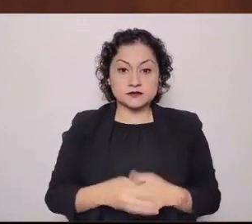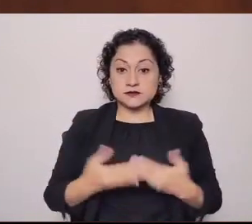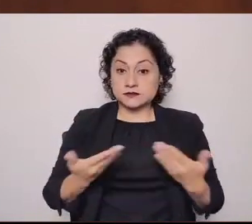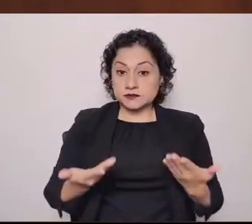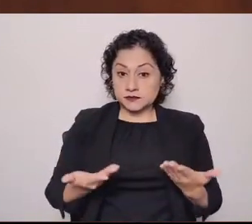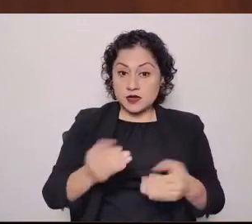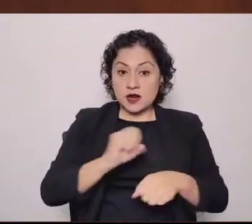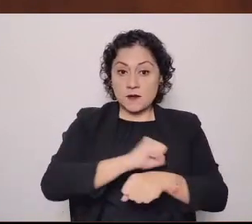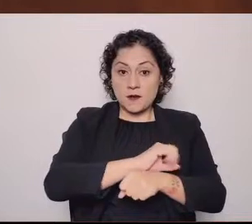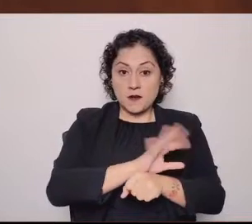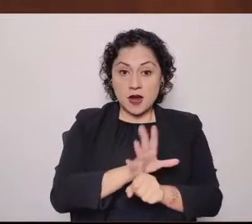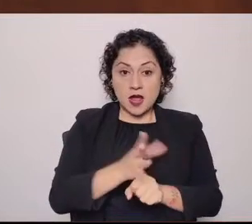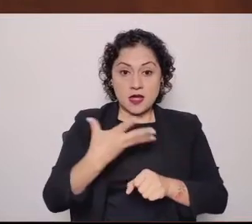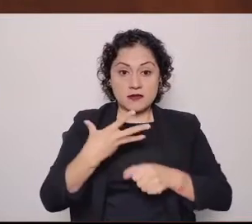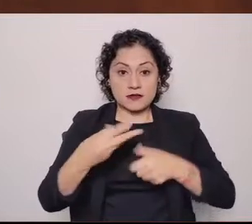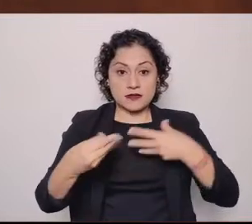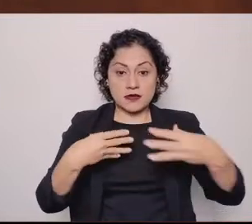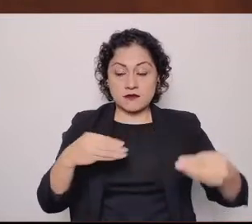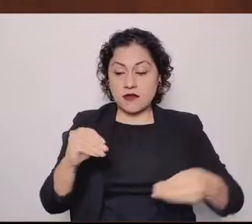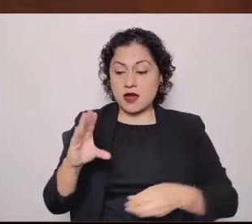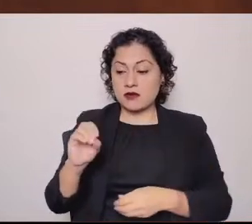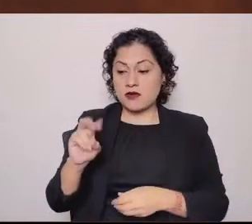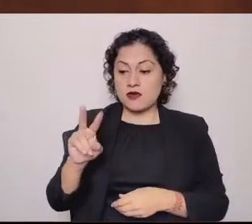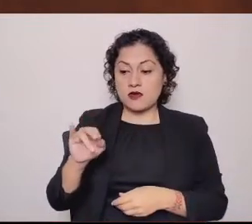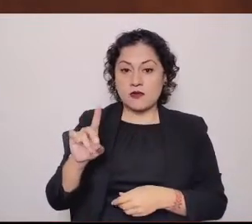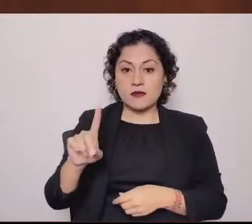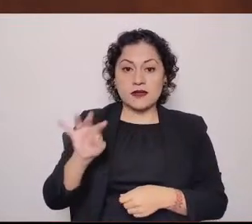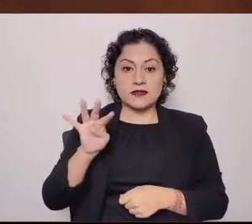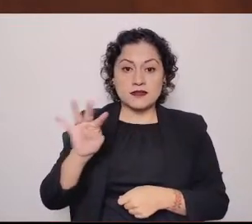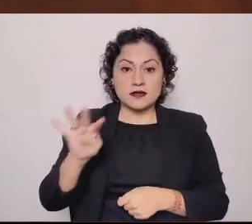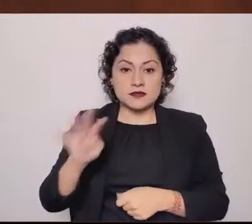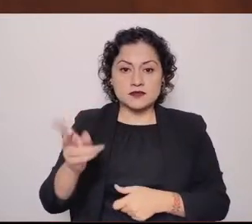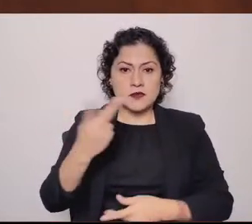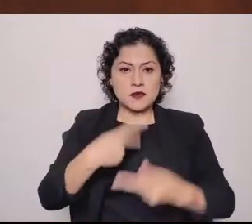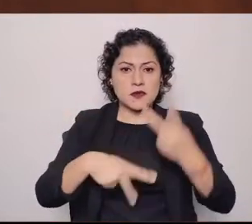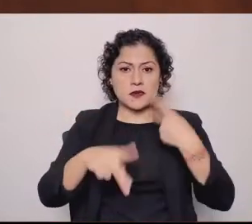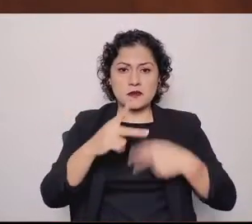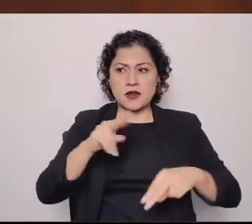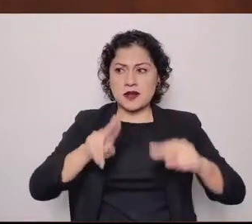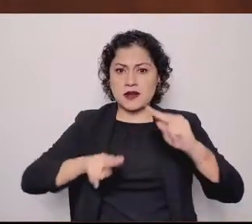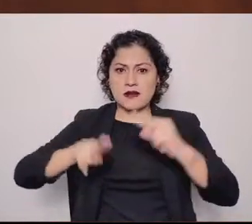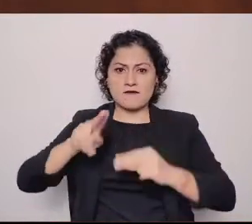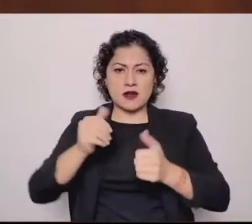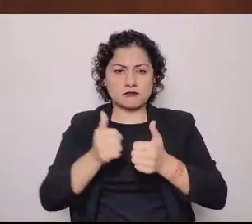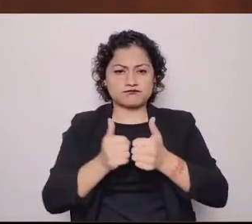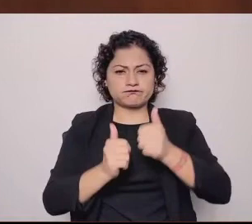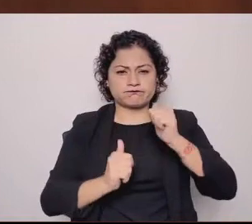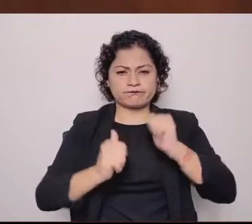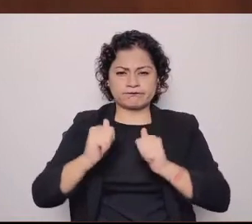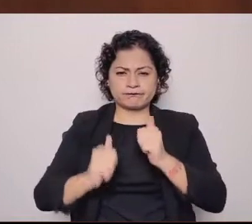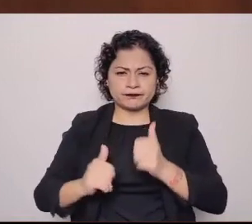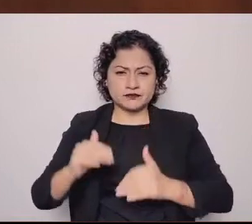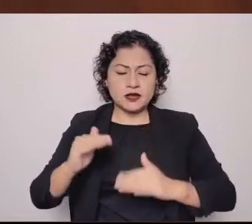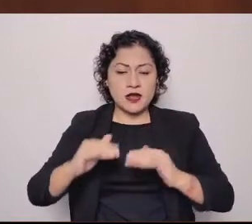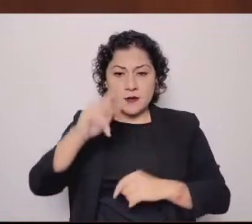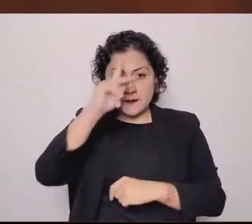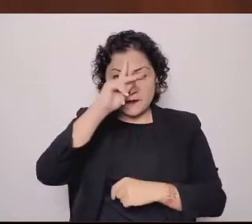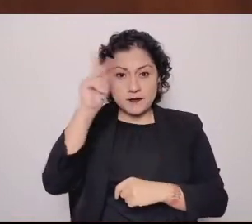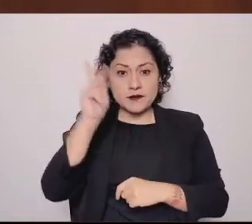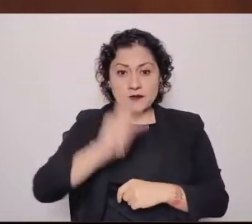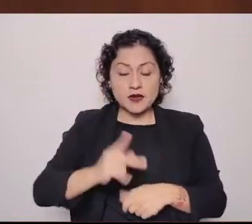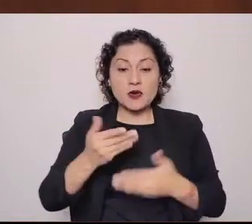incrementó las desigualdades. Es nuestra misión ser la voz de todos ellos